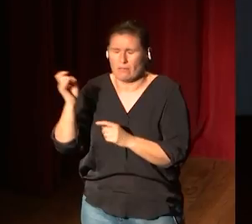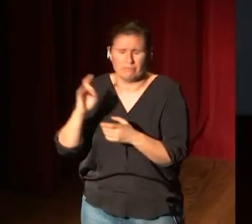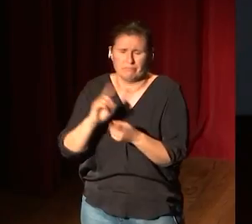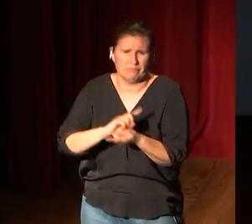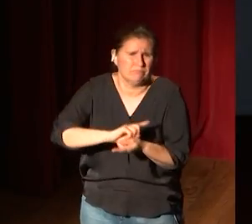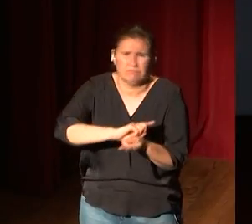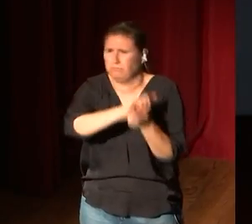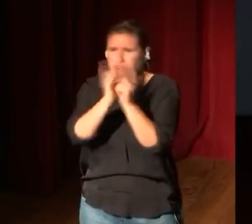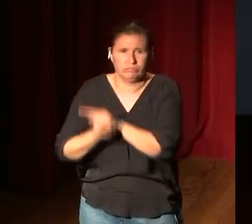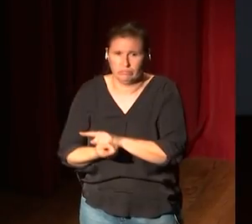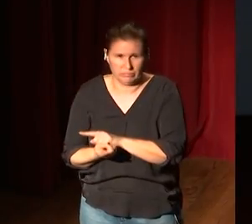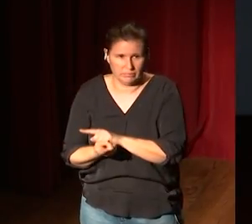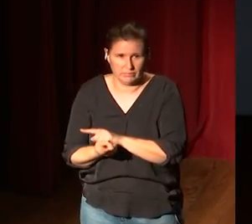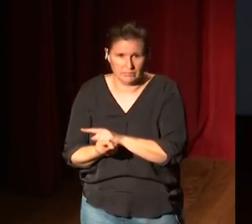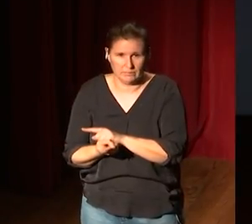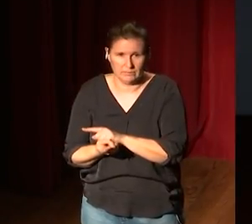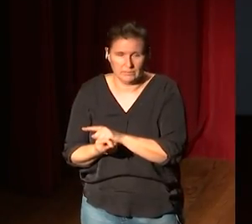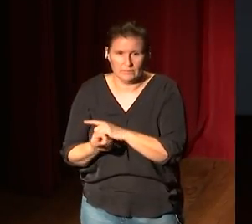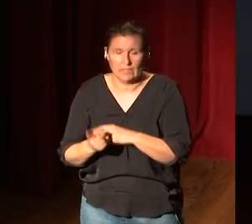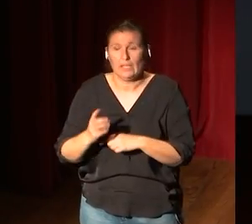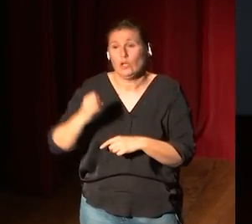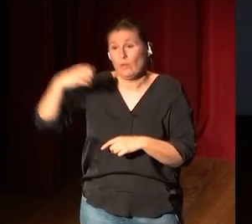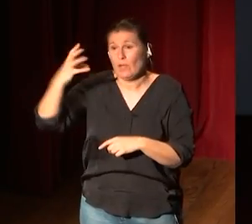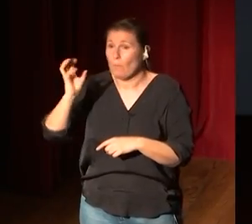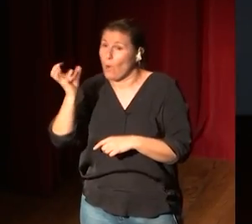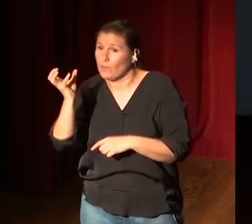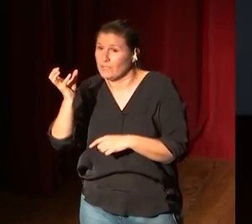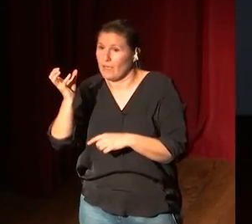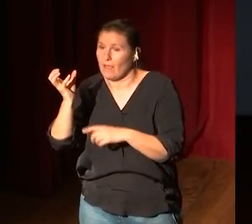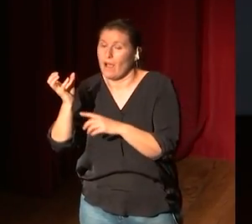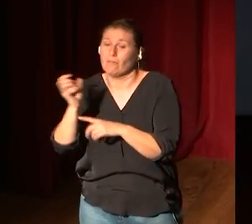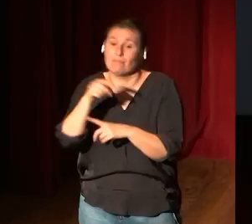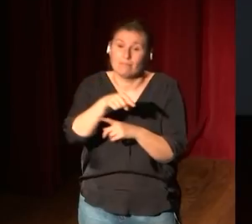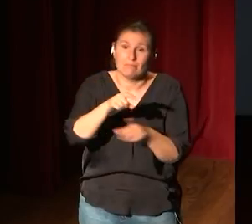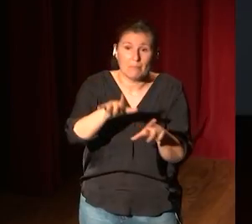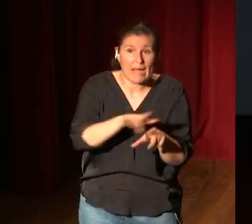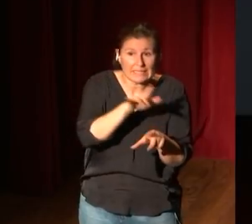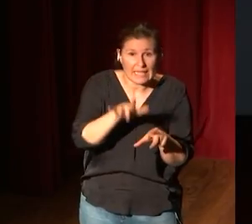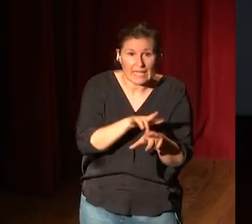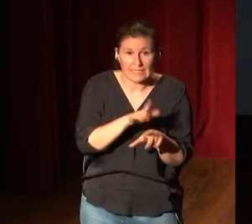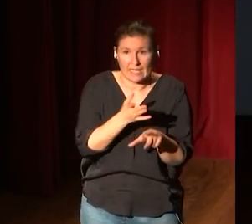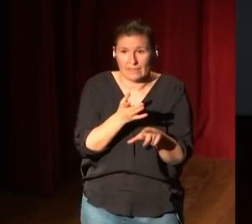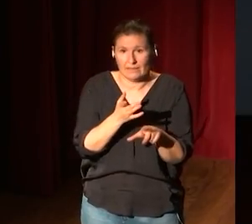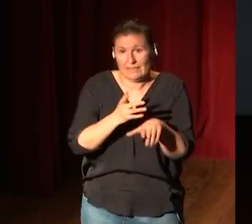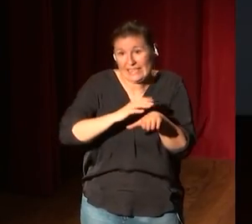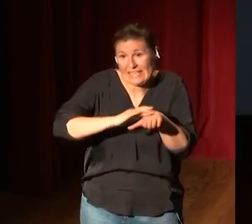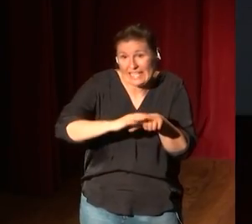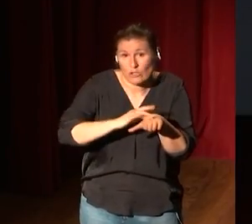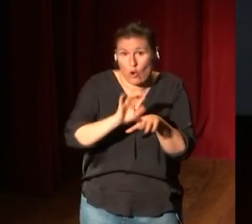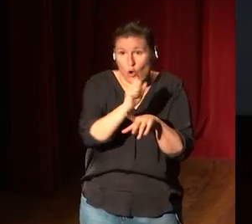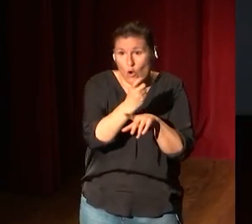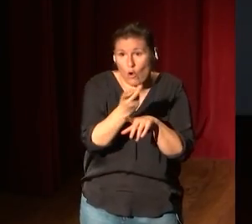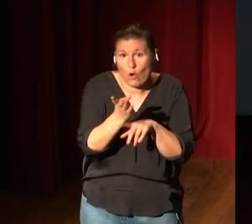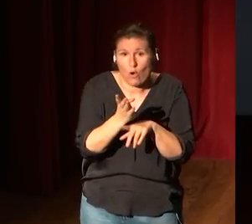el cambio que de estar iluminado con una bombilla a tener una pantalla un dígito lo digital es